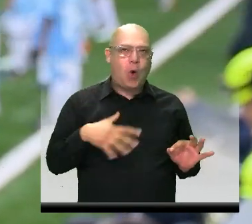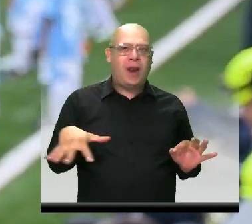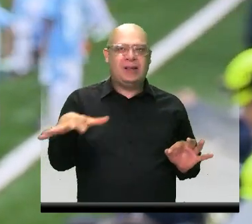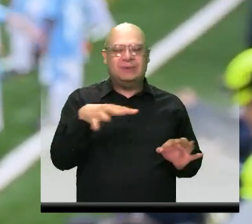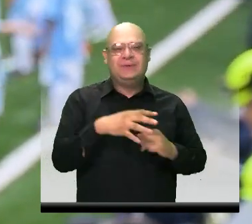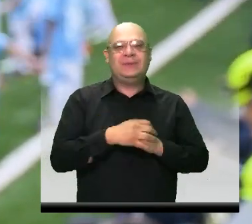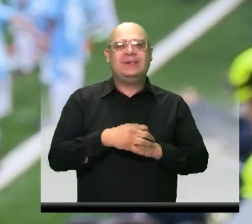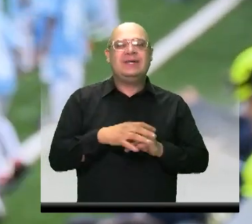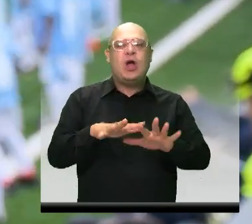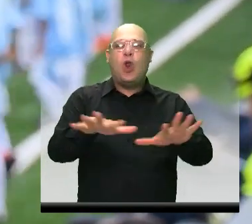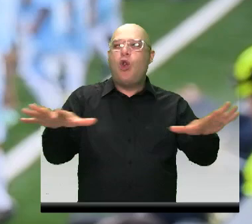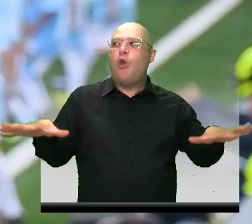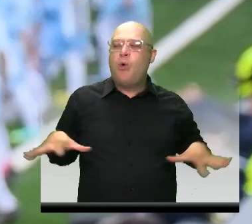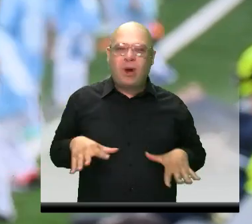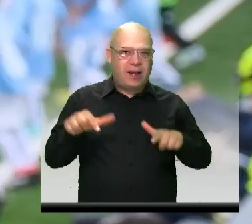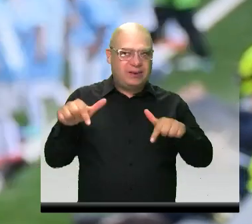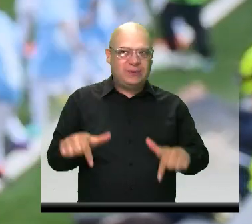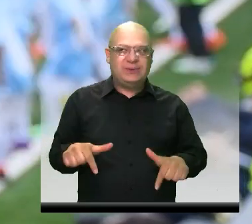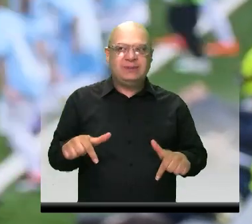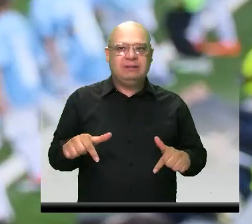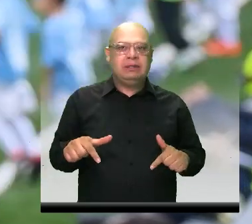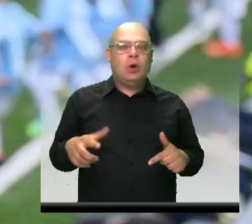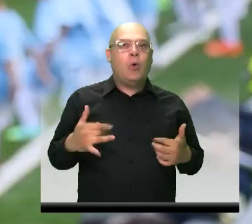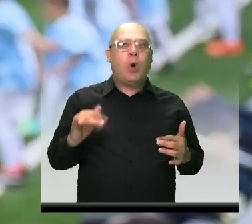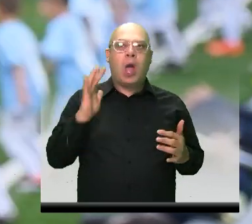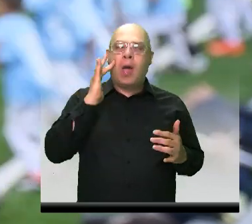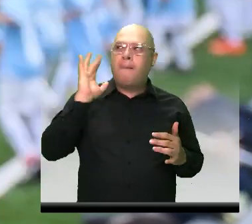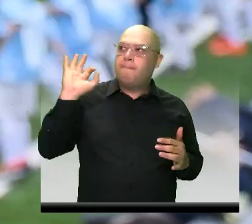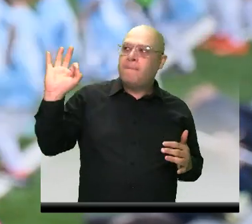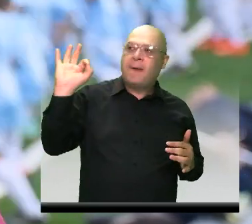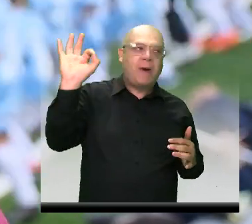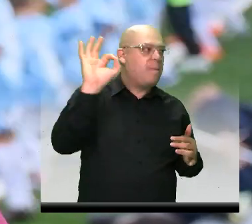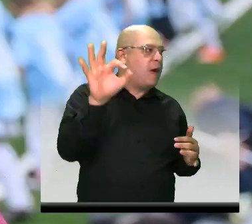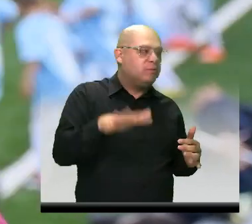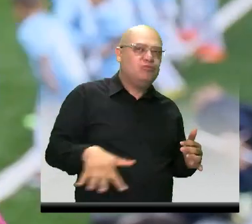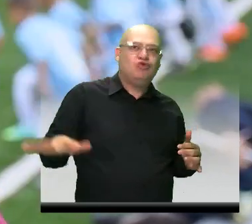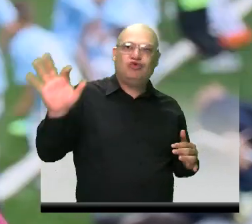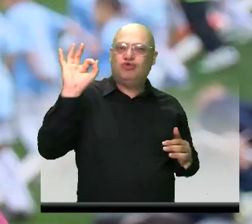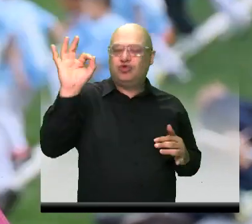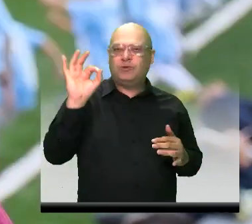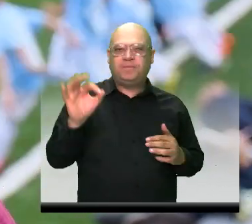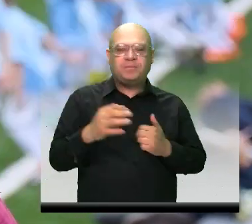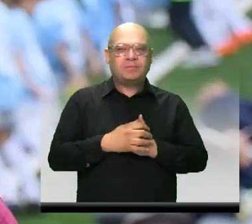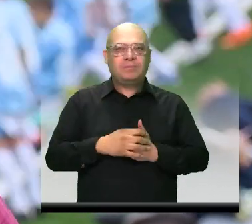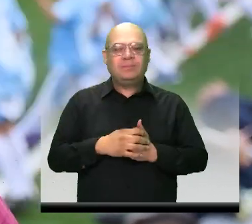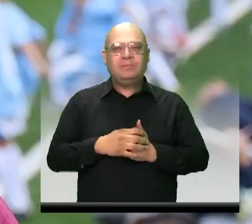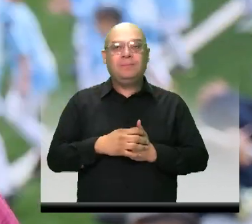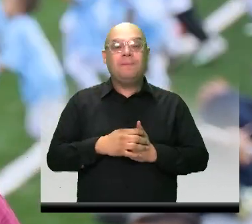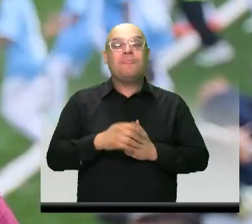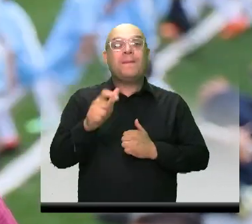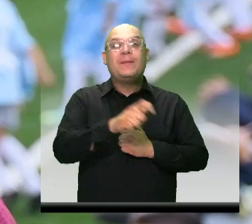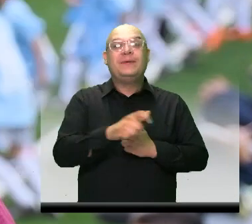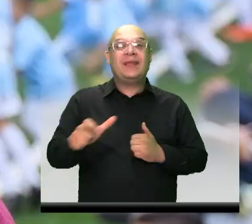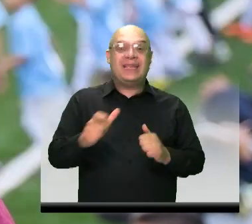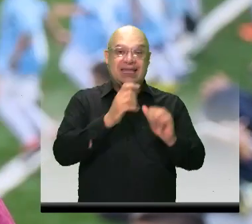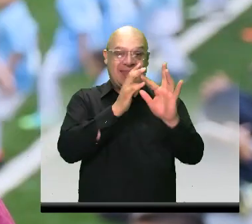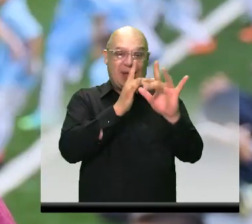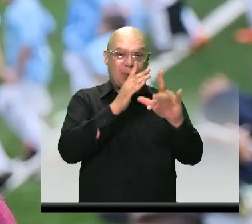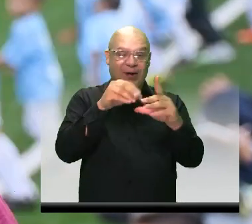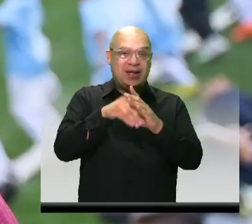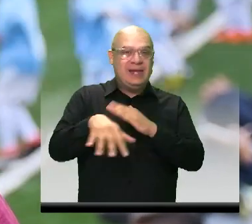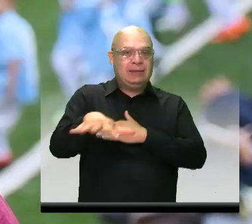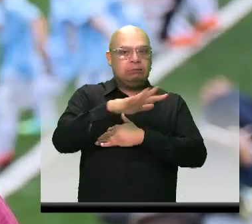terreno en cual está en óptimas condiciones, el espacio, todo. Creo que los itagüiseños le daremos el mejor